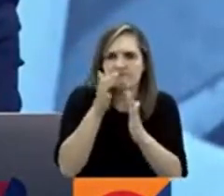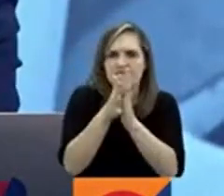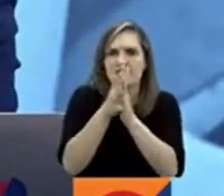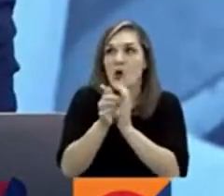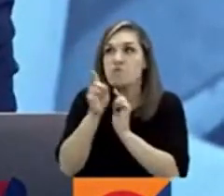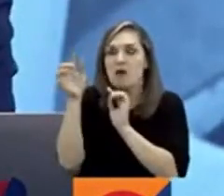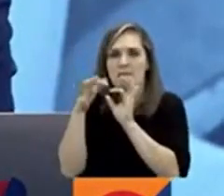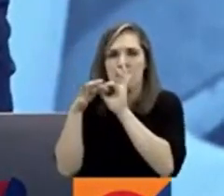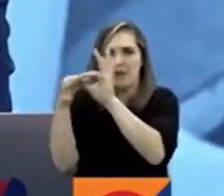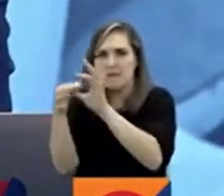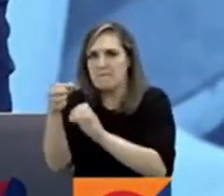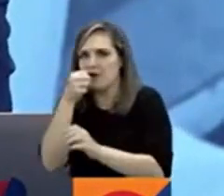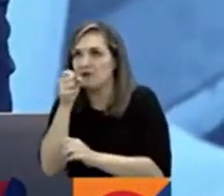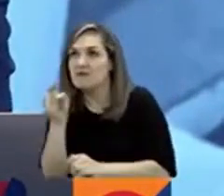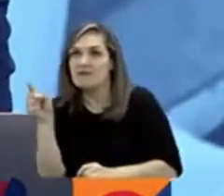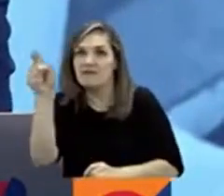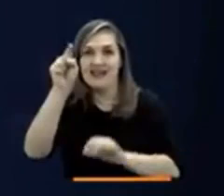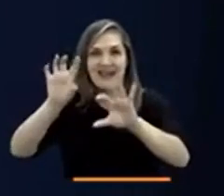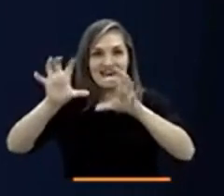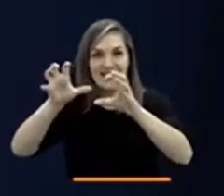periodistas de la Radio Nacional de Colombia.